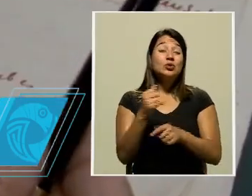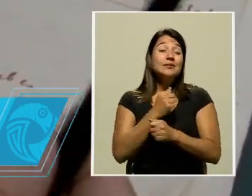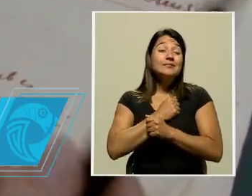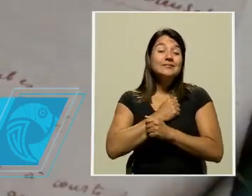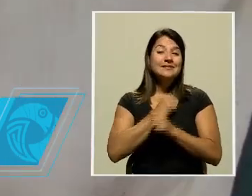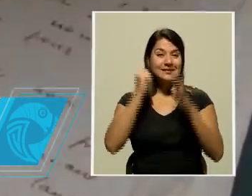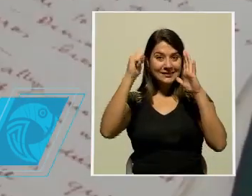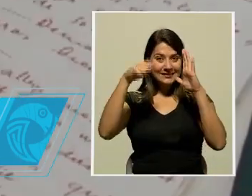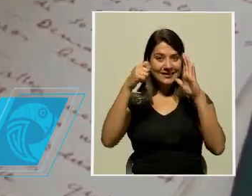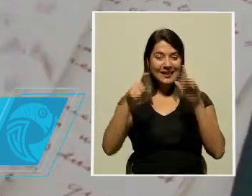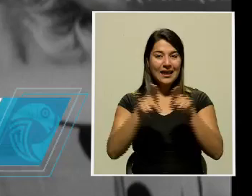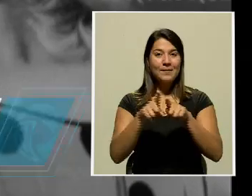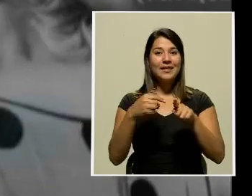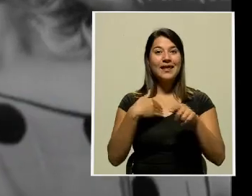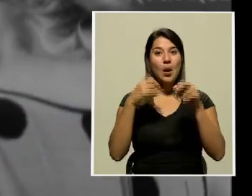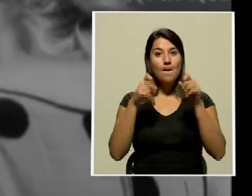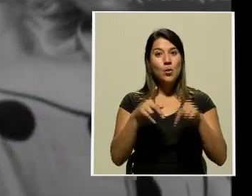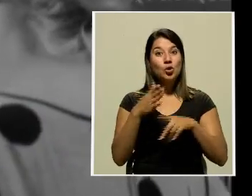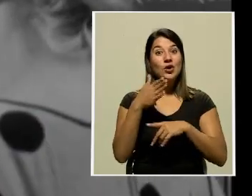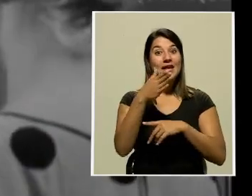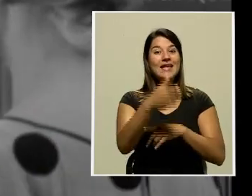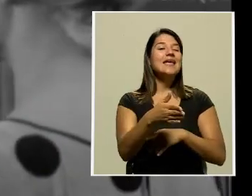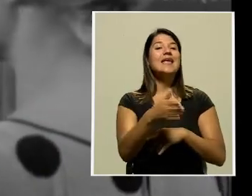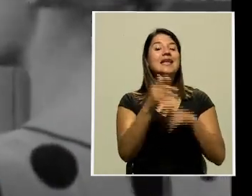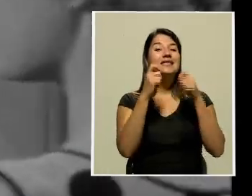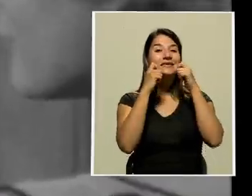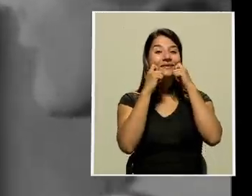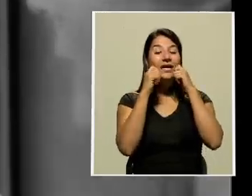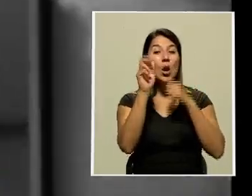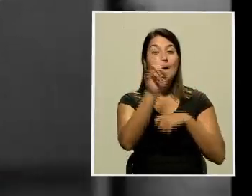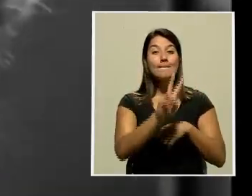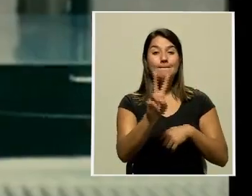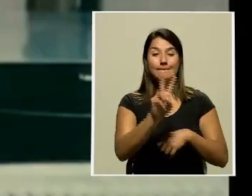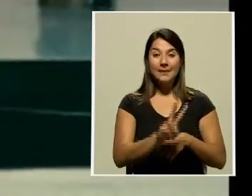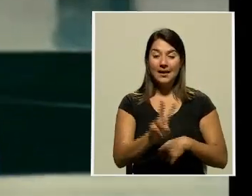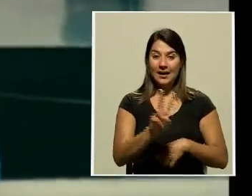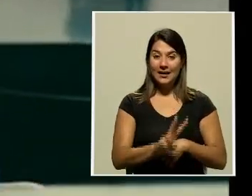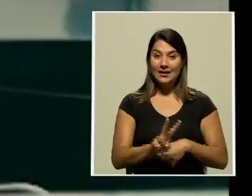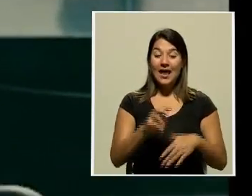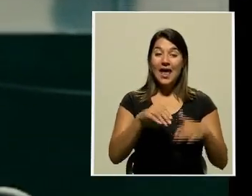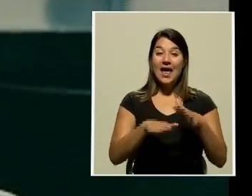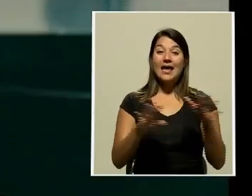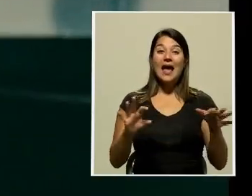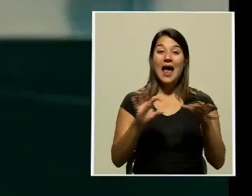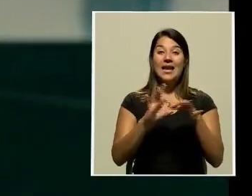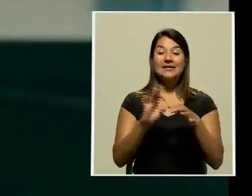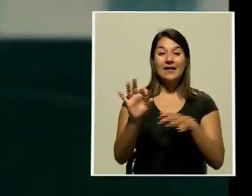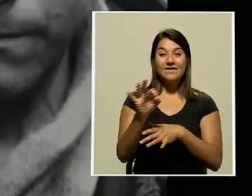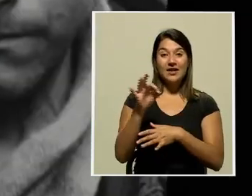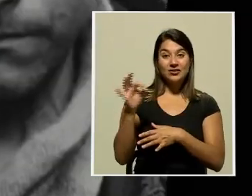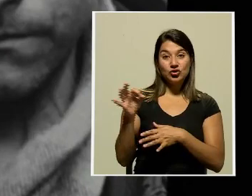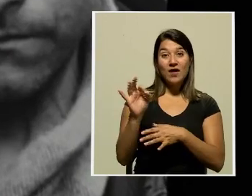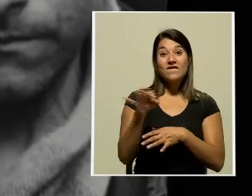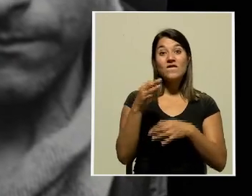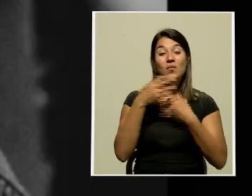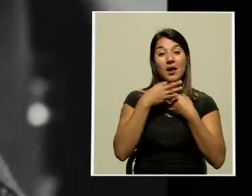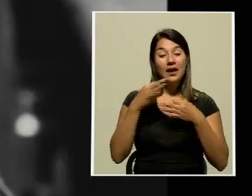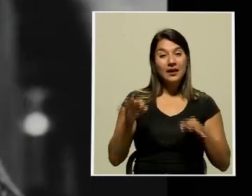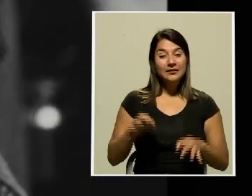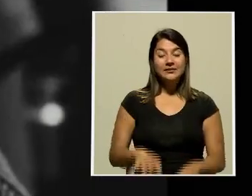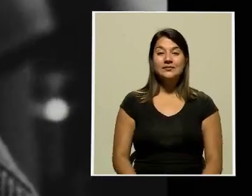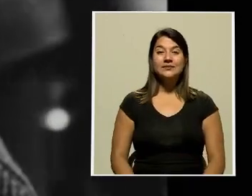también tendrán la oportunidad de asistir de manera presencial a los viernes cinéficos en la Alianza Francesa, de forma gratuita.